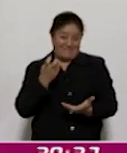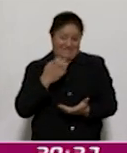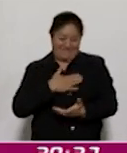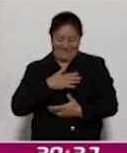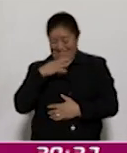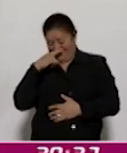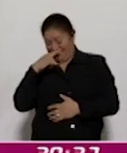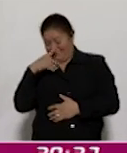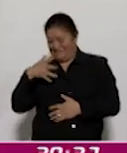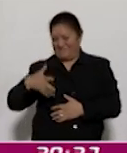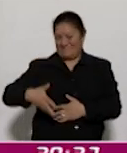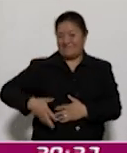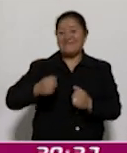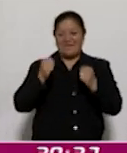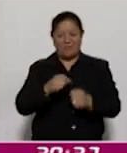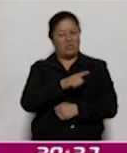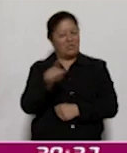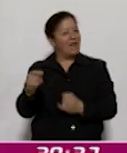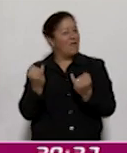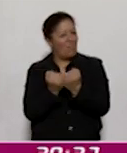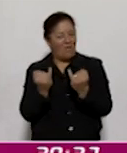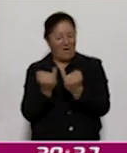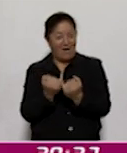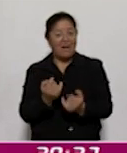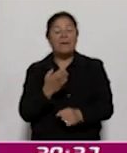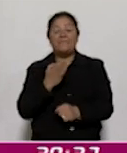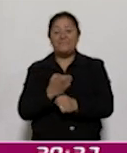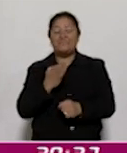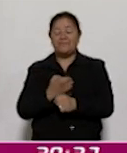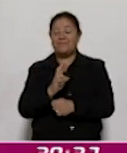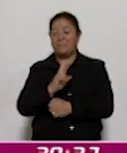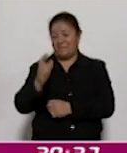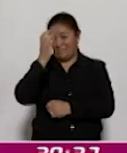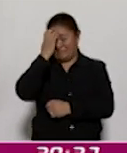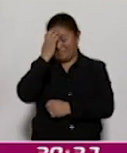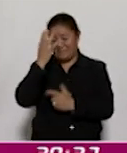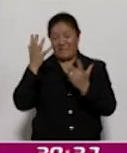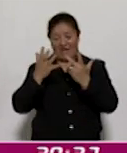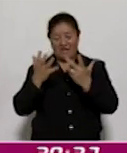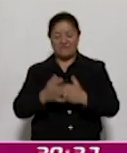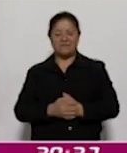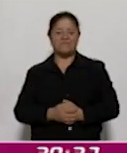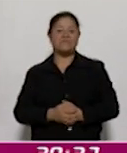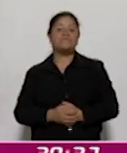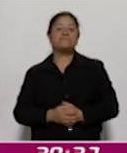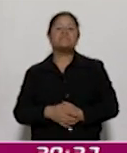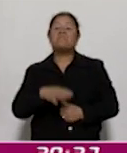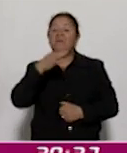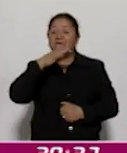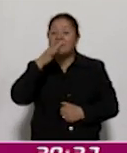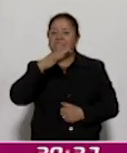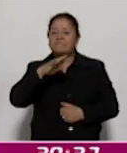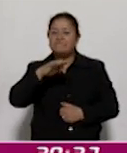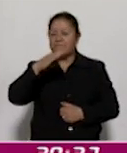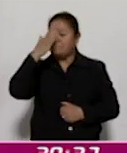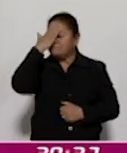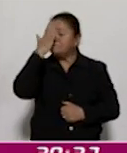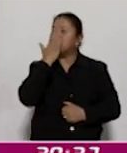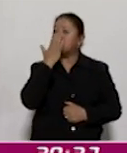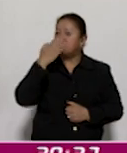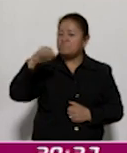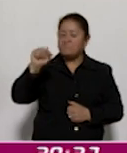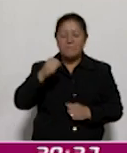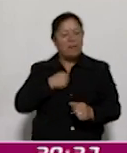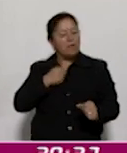también. Y este reconocimiento que hoy hacemos celebra el talento, la dedicación, el